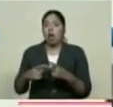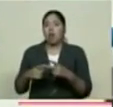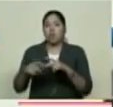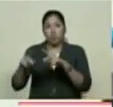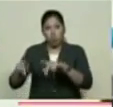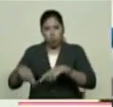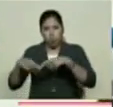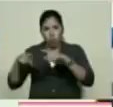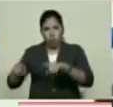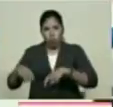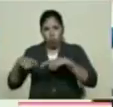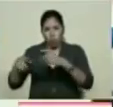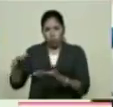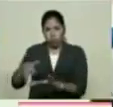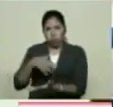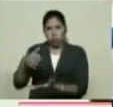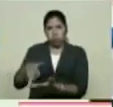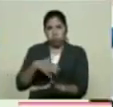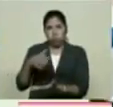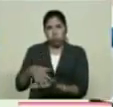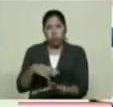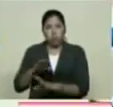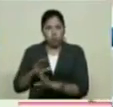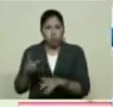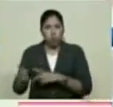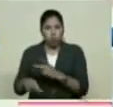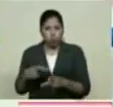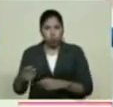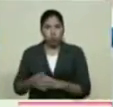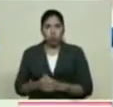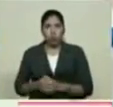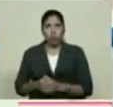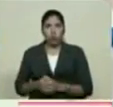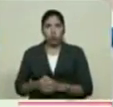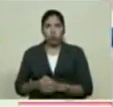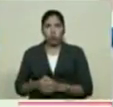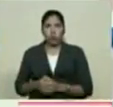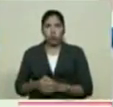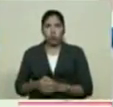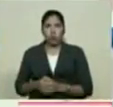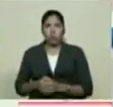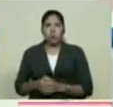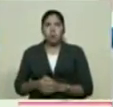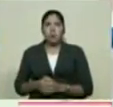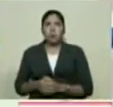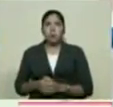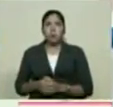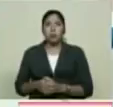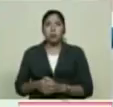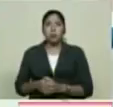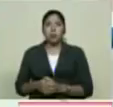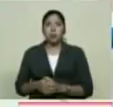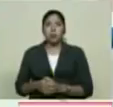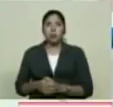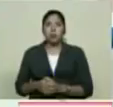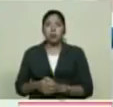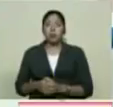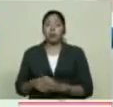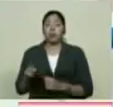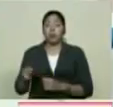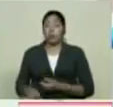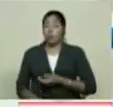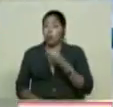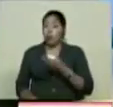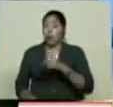municipio Hay incluso ahorita Un trabajo bien importante Con el sector productivo De Andrés Bello Pero está el tema turístico La